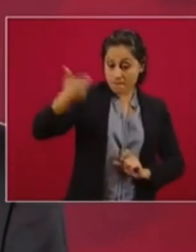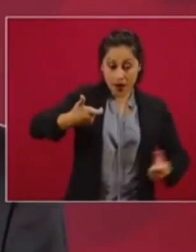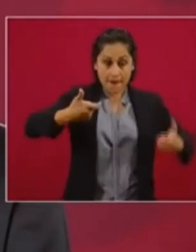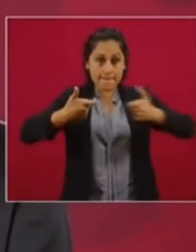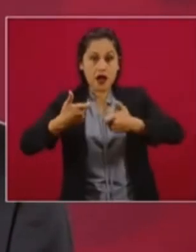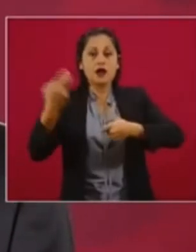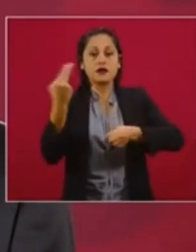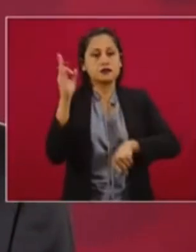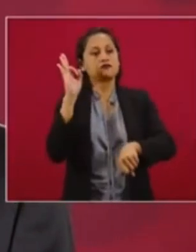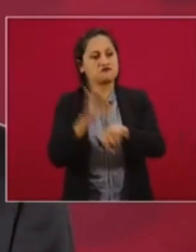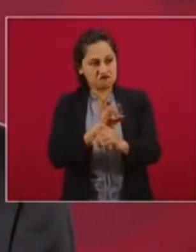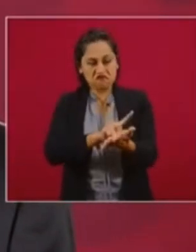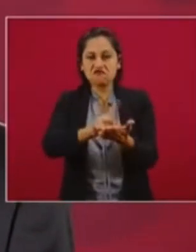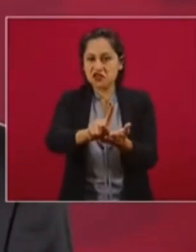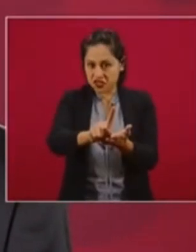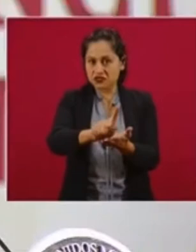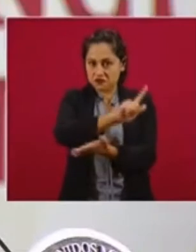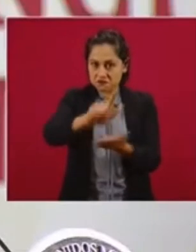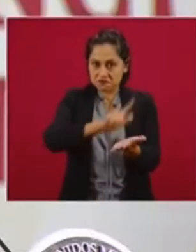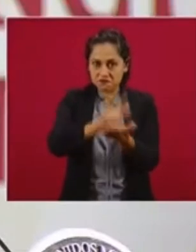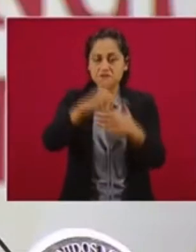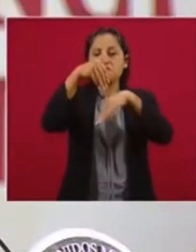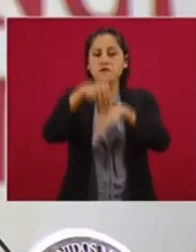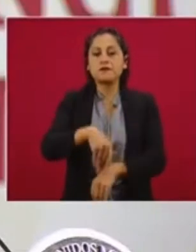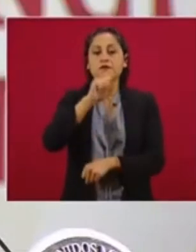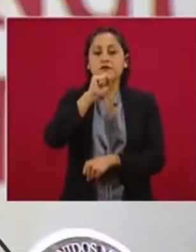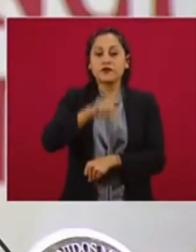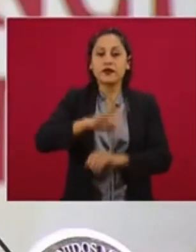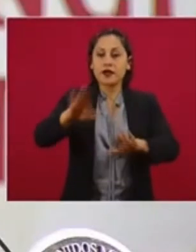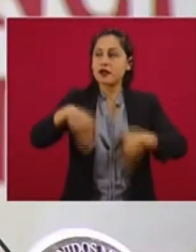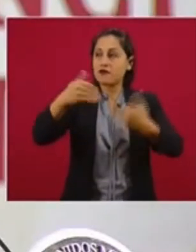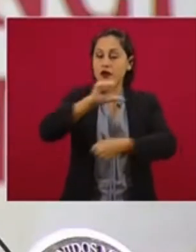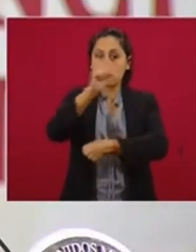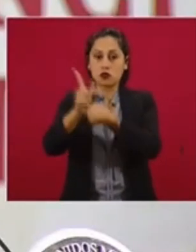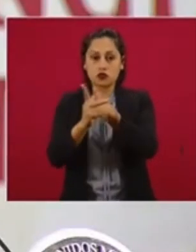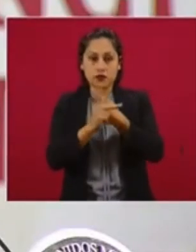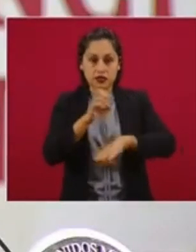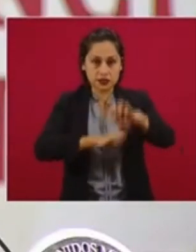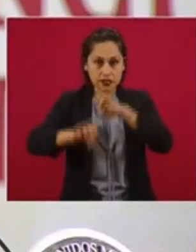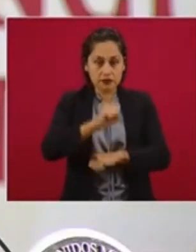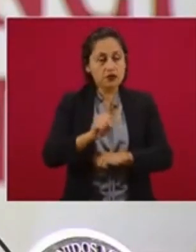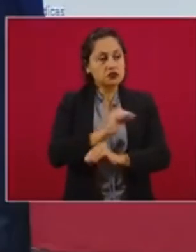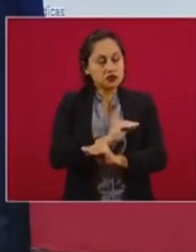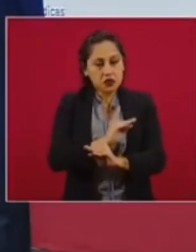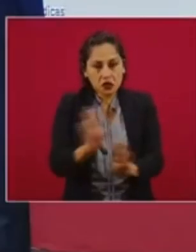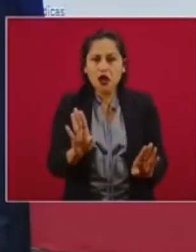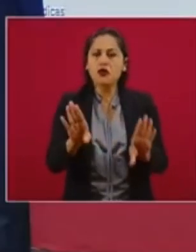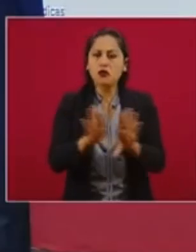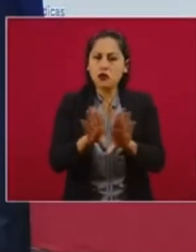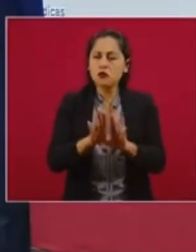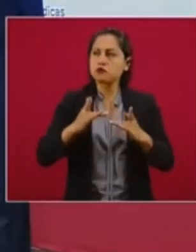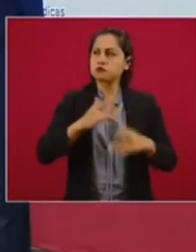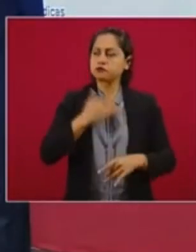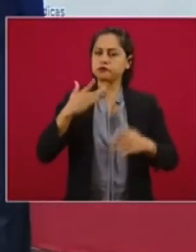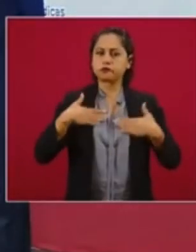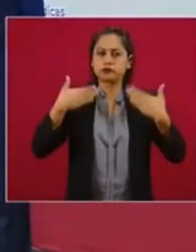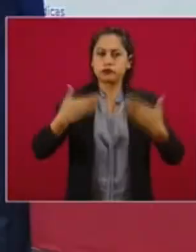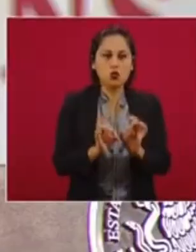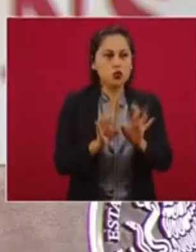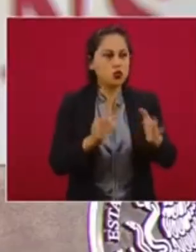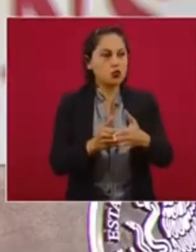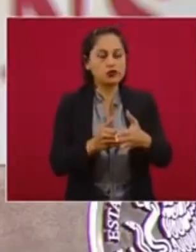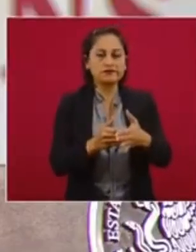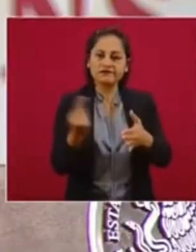Estado de Derecho, dar certeza a las inversiones nacionales y extranjeras a través de reglas claras y estables y con acuerdos entre el gobierno y el sector